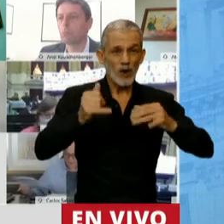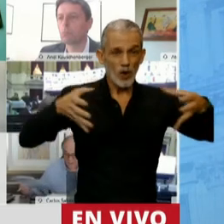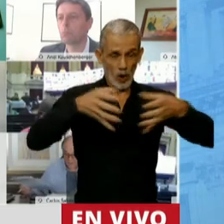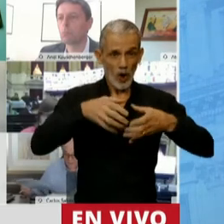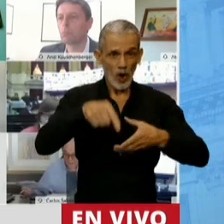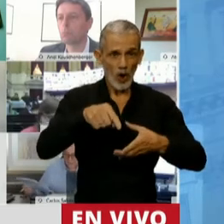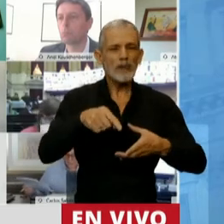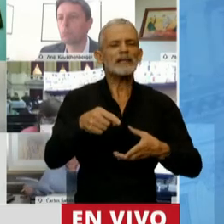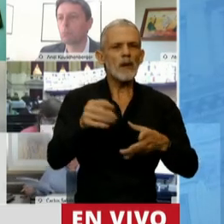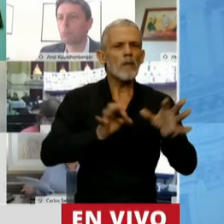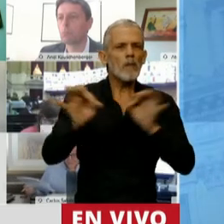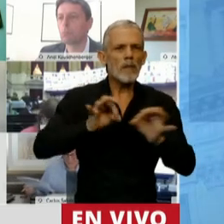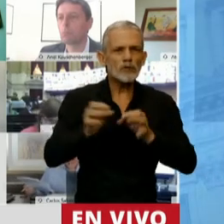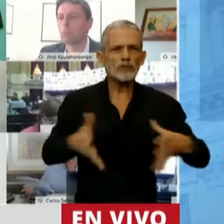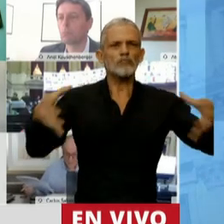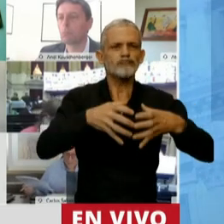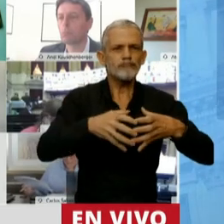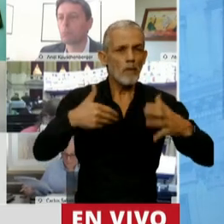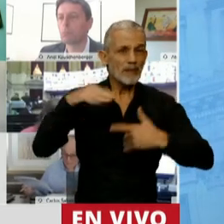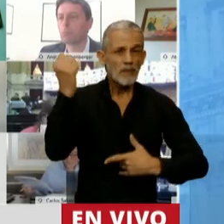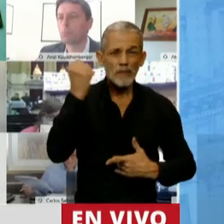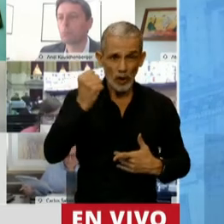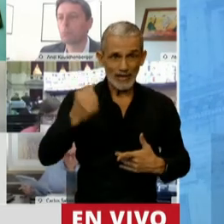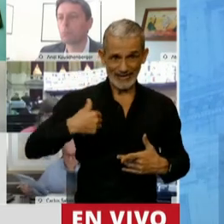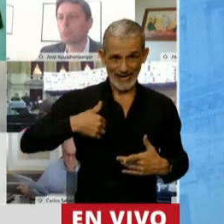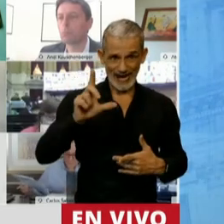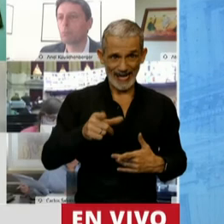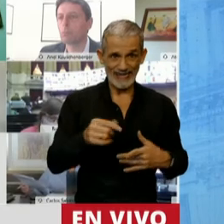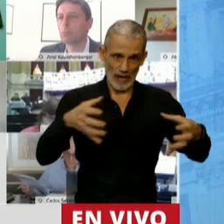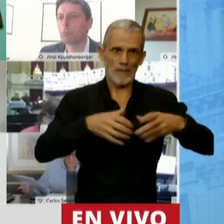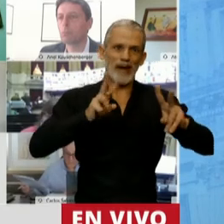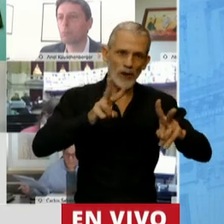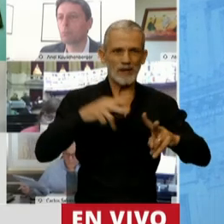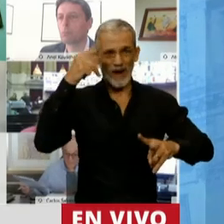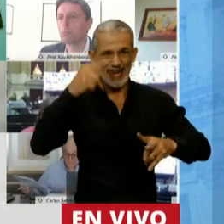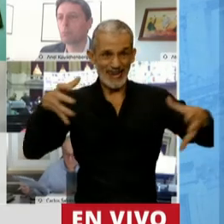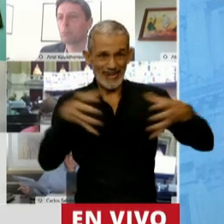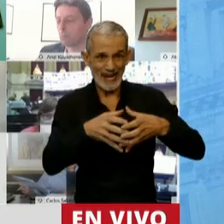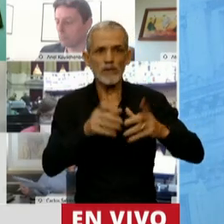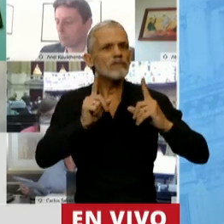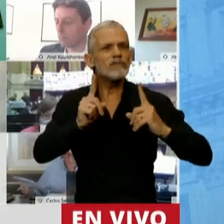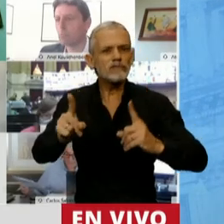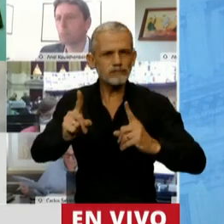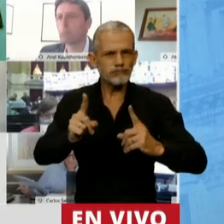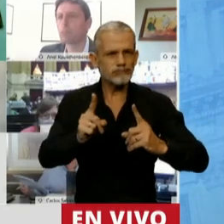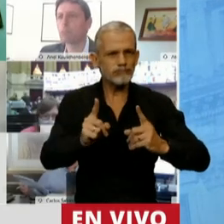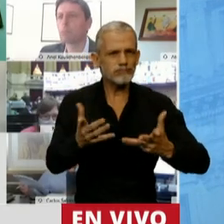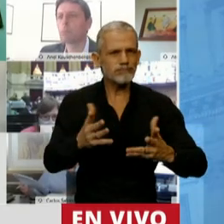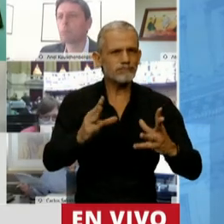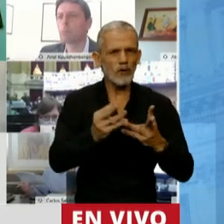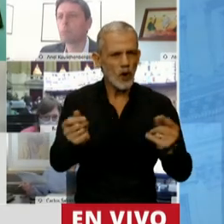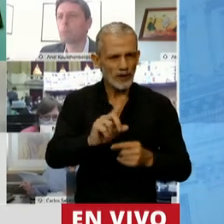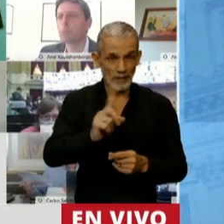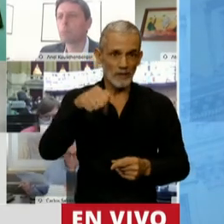sea el proyecto colectivo más importante que nos dio el país, el peronismo y el kirchnerismo siga vigente y siga latente. Por eso,